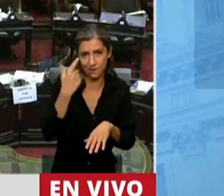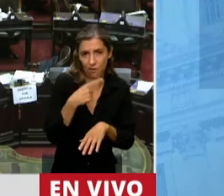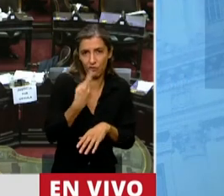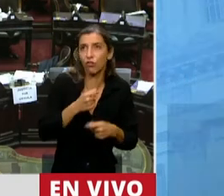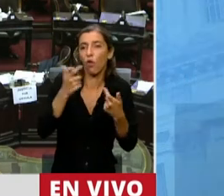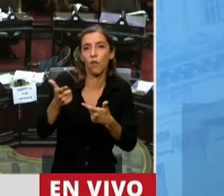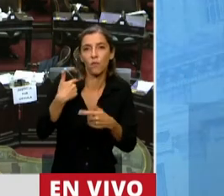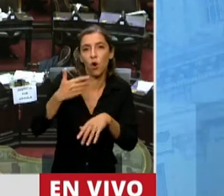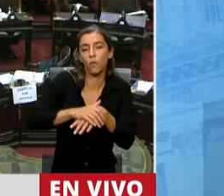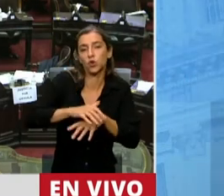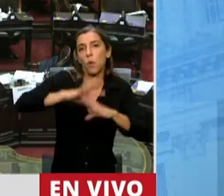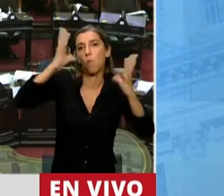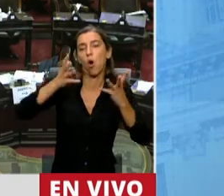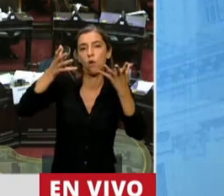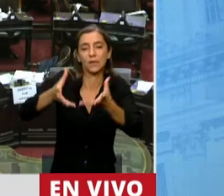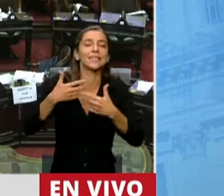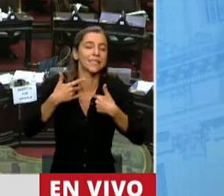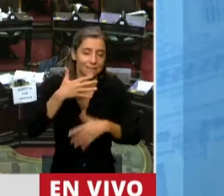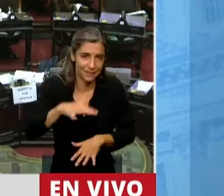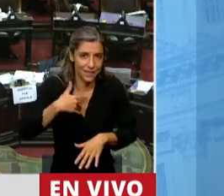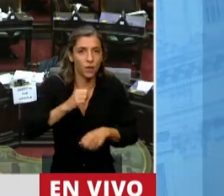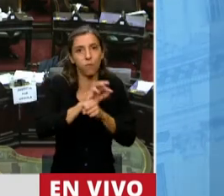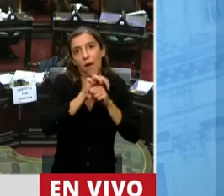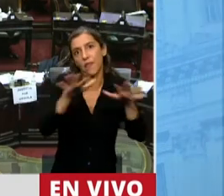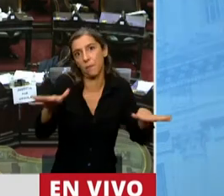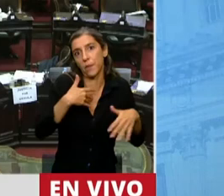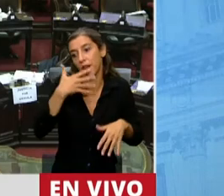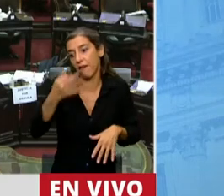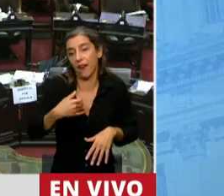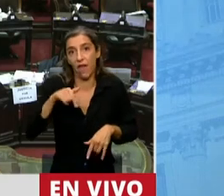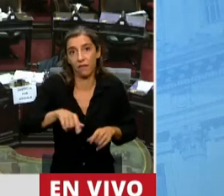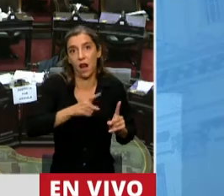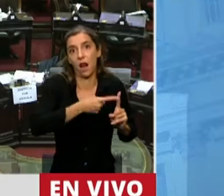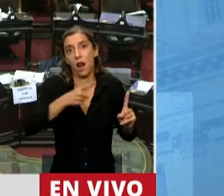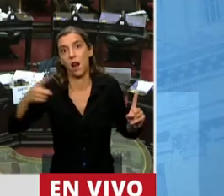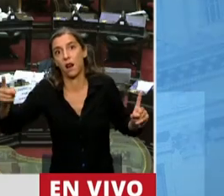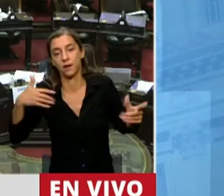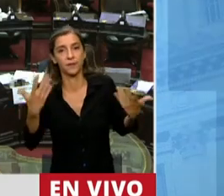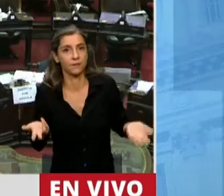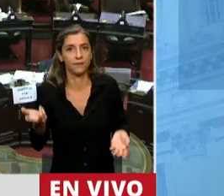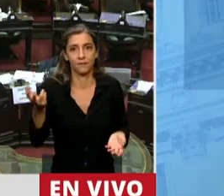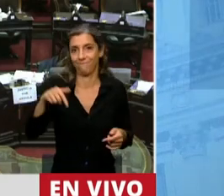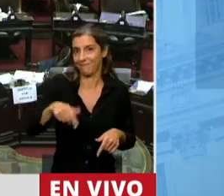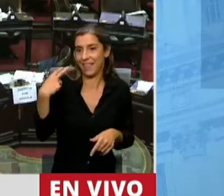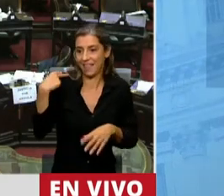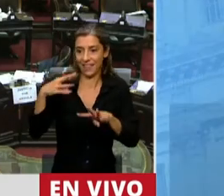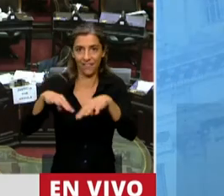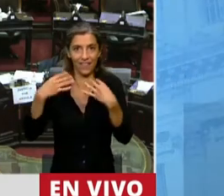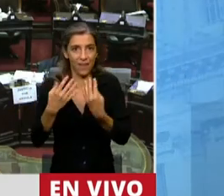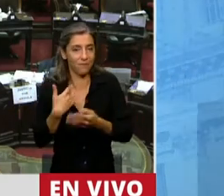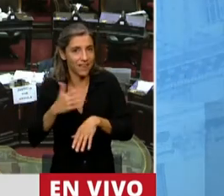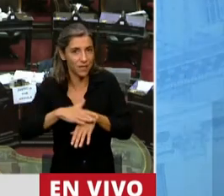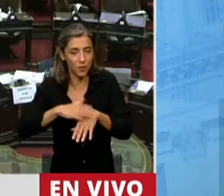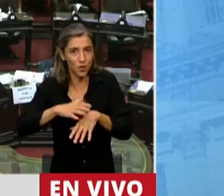hemos otorgado. Está bien, en ocasión de la pandemia, pero se hace larga la pandemia. Y el Jefe de Gabinete no puede tener esa